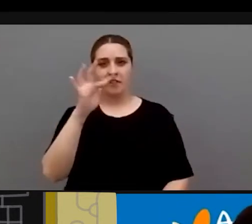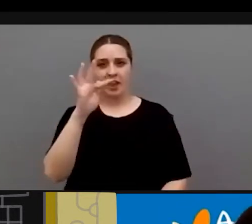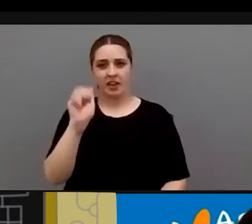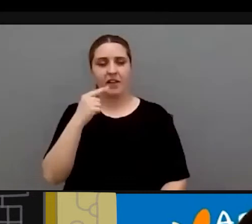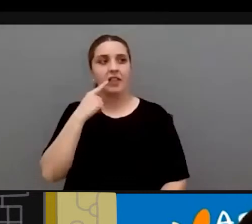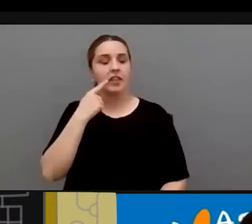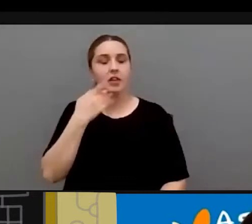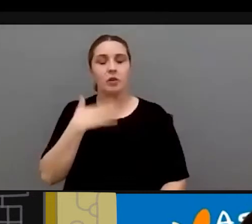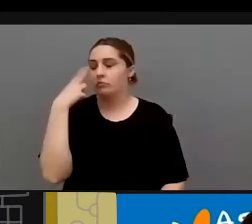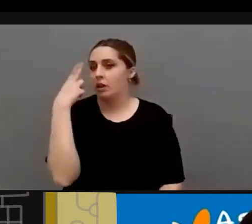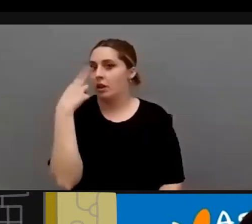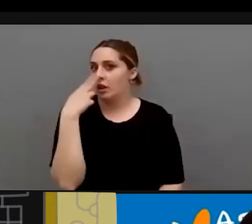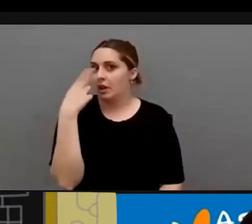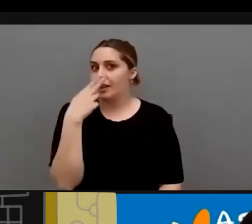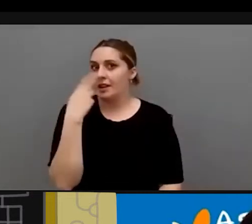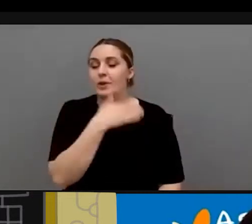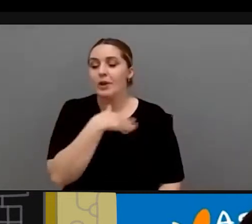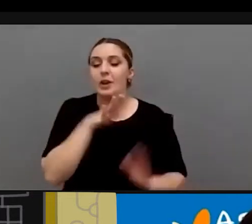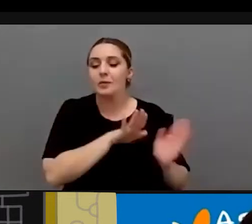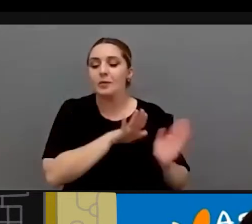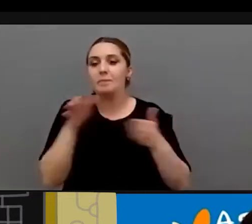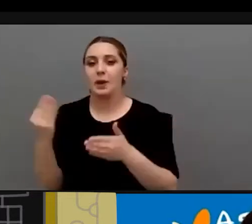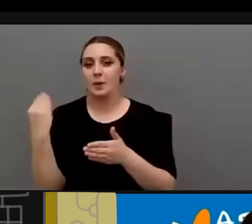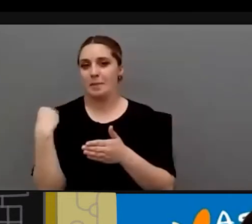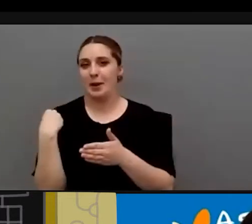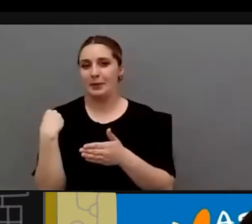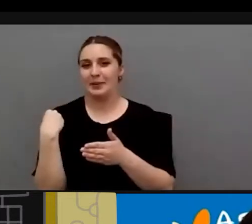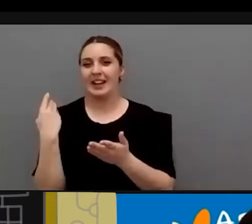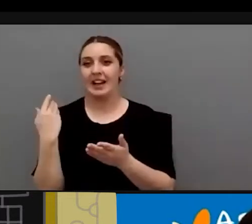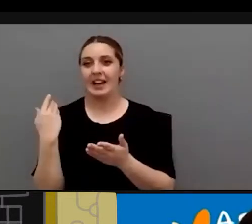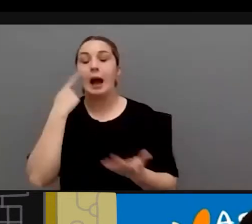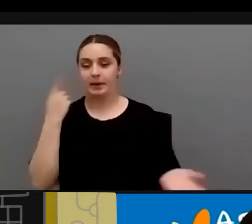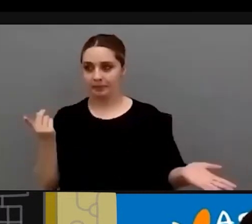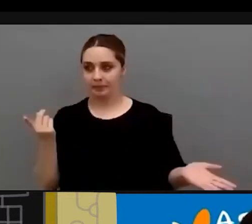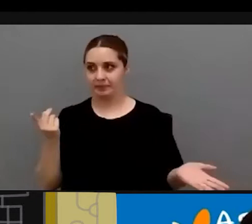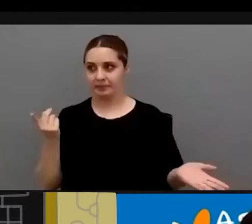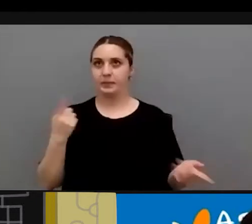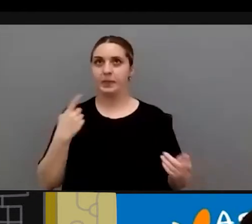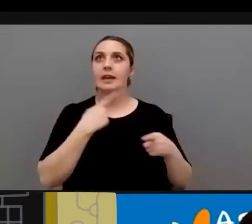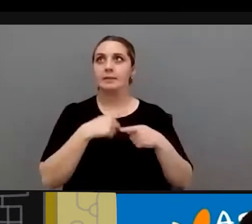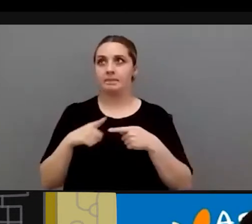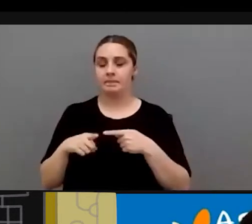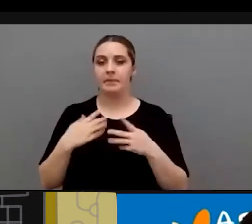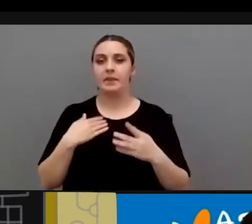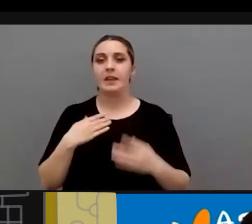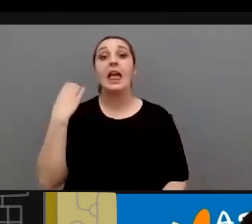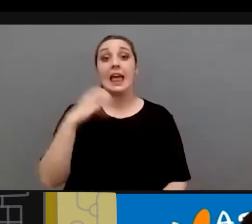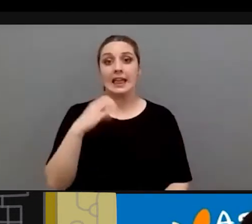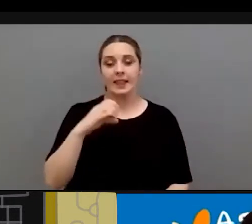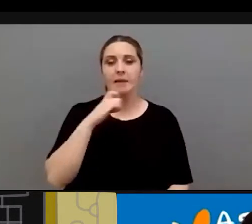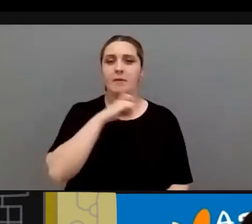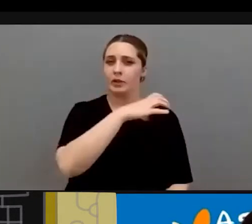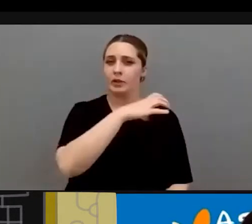quiero, bueno, lógicamente enfocar a la pregunta que me acaba de hacer José Manuel, ¿no? A ver, algunas cuestiones. El CERMI, la Fundación